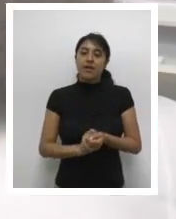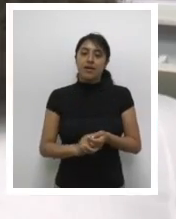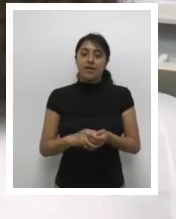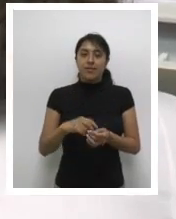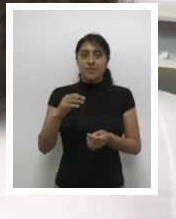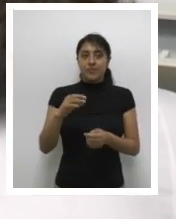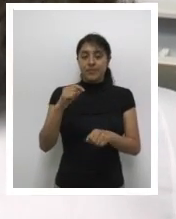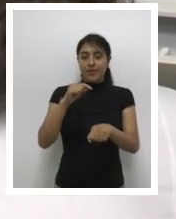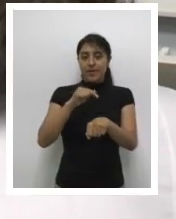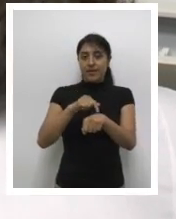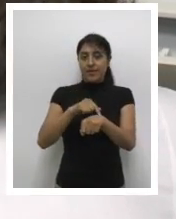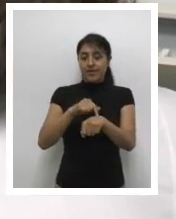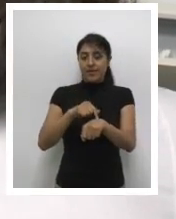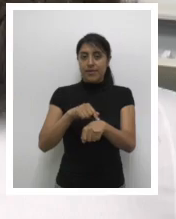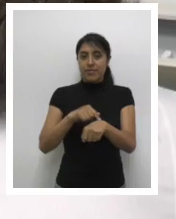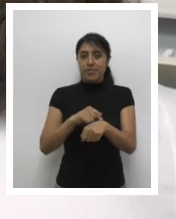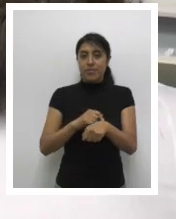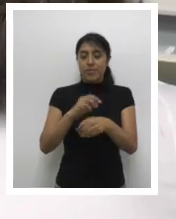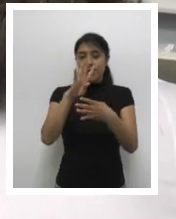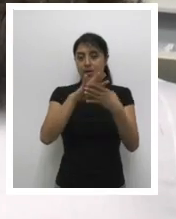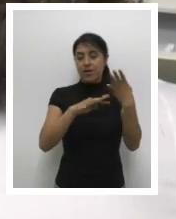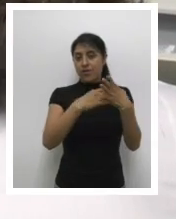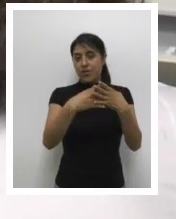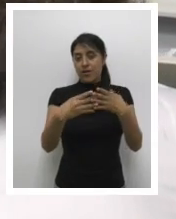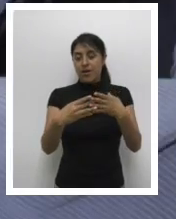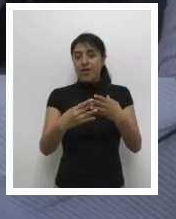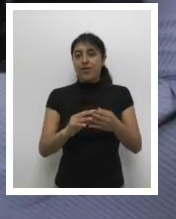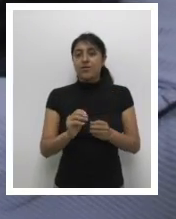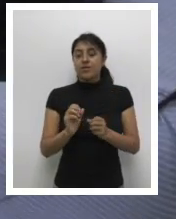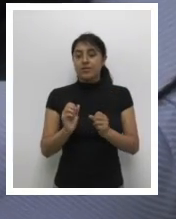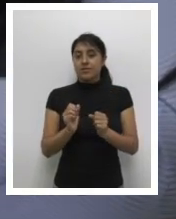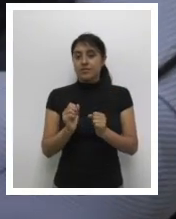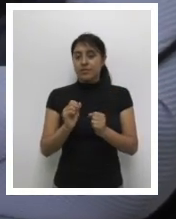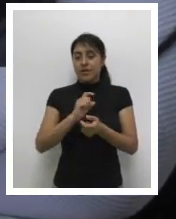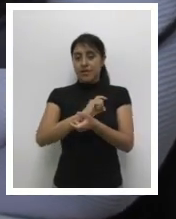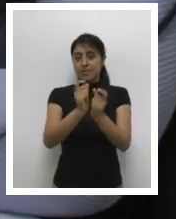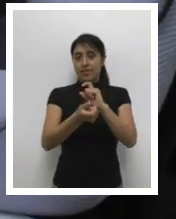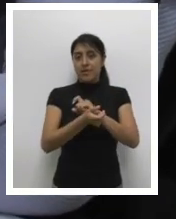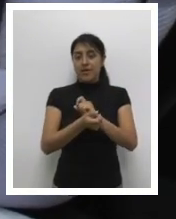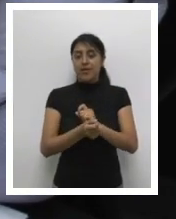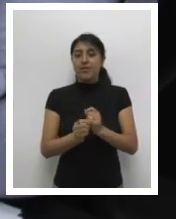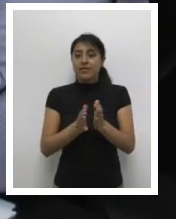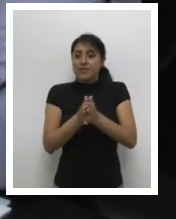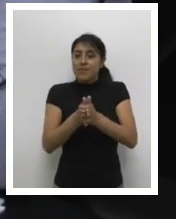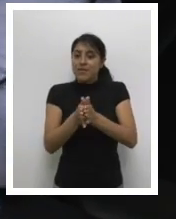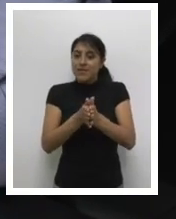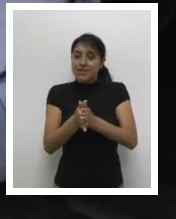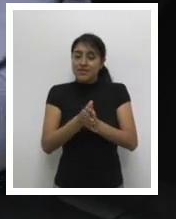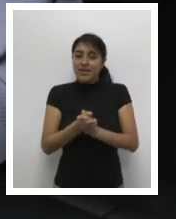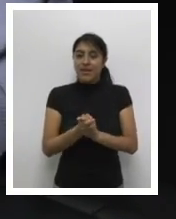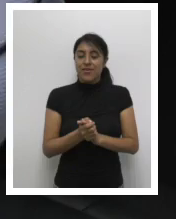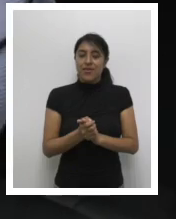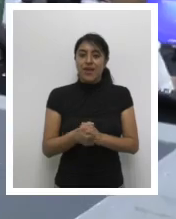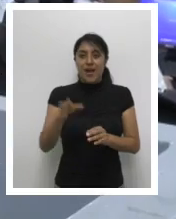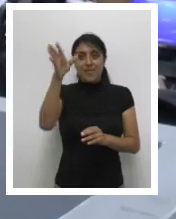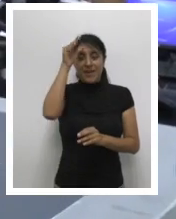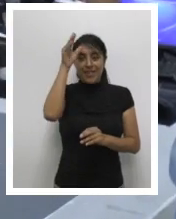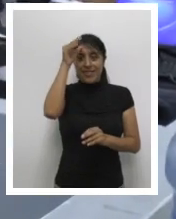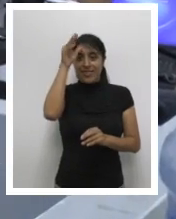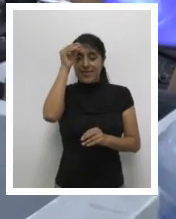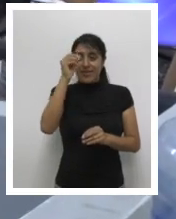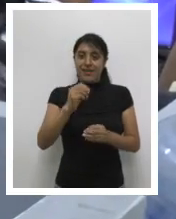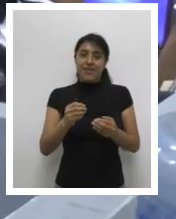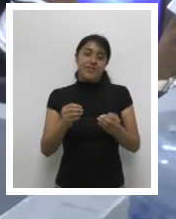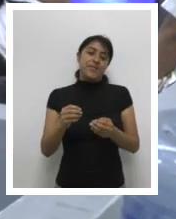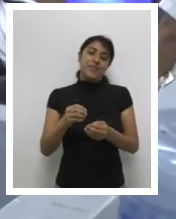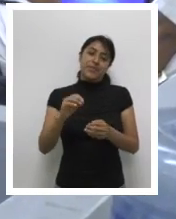Con el paso del tiempo, las jornadas laborales para cumplir las horas de prácticas se hicieron productivas. Muchos ampliaron sus conocimientos en